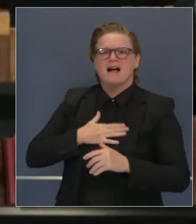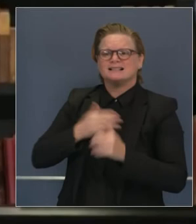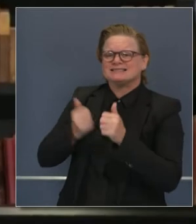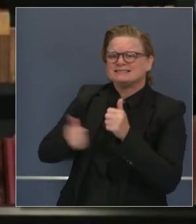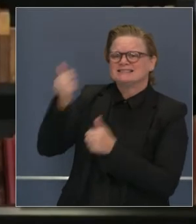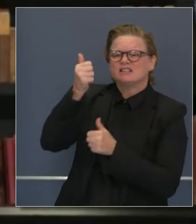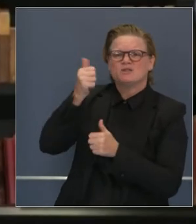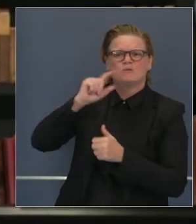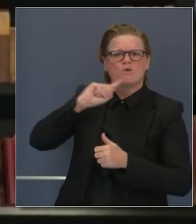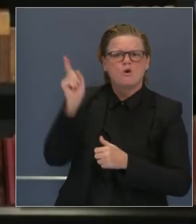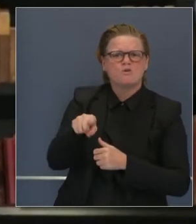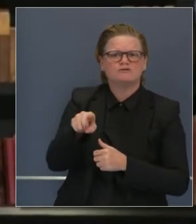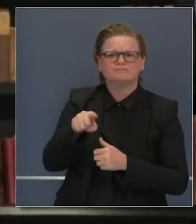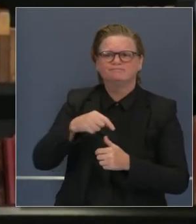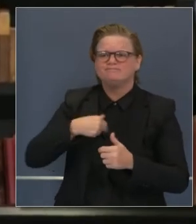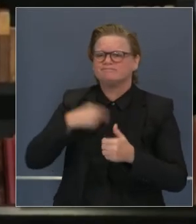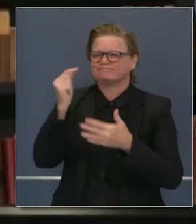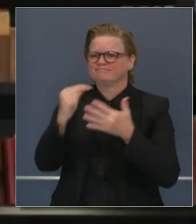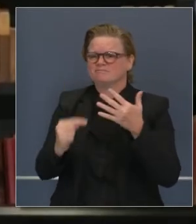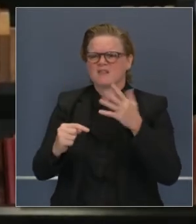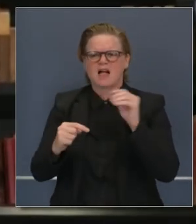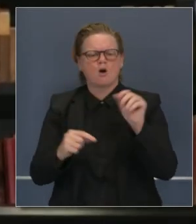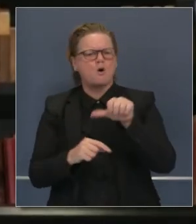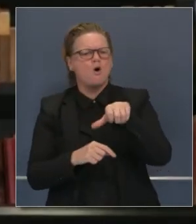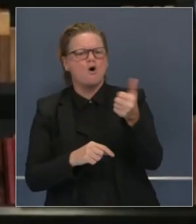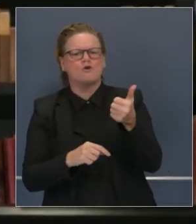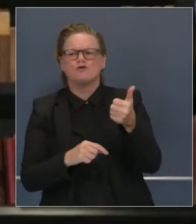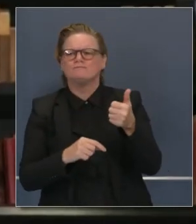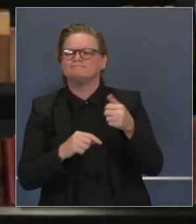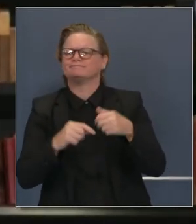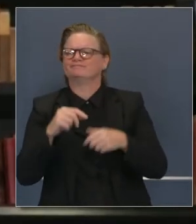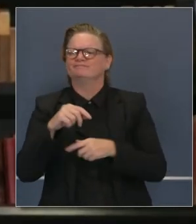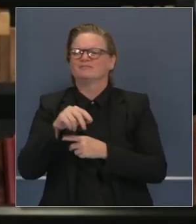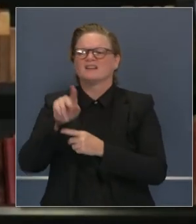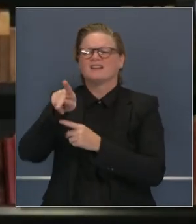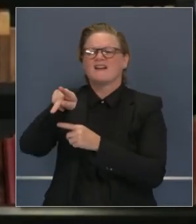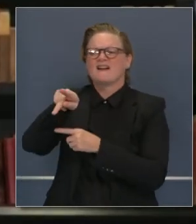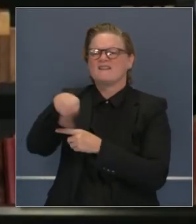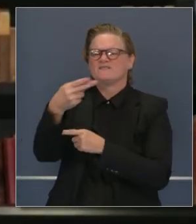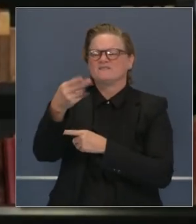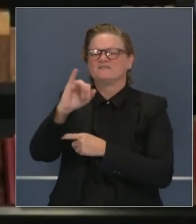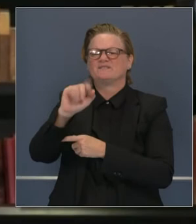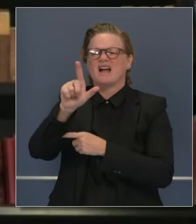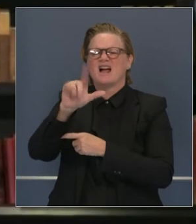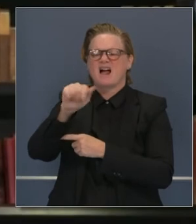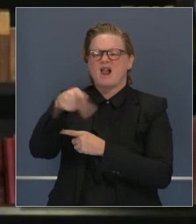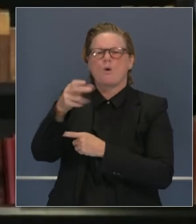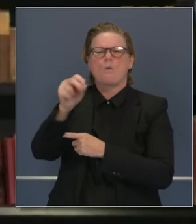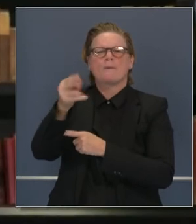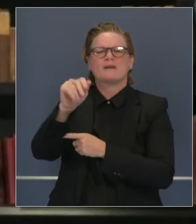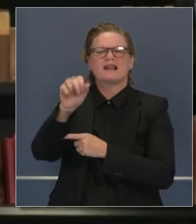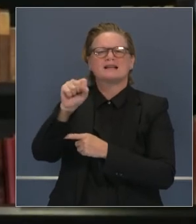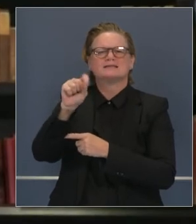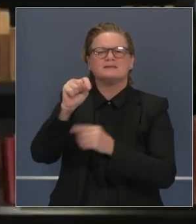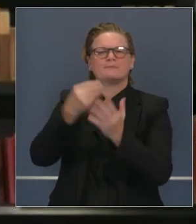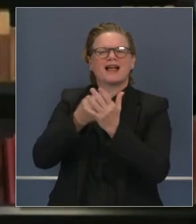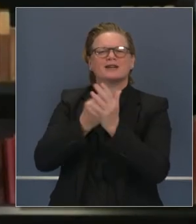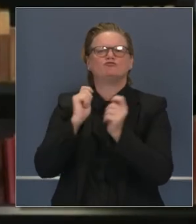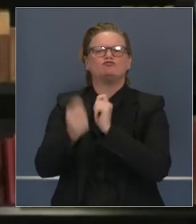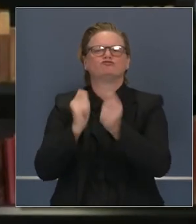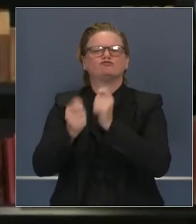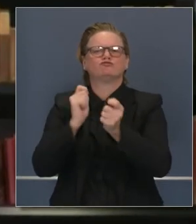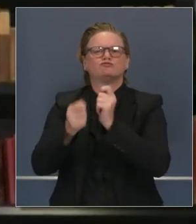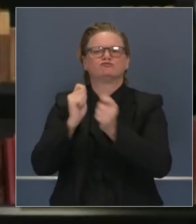ejecutiva o filantropía. La semana pasada hablamos del apoyo filantrópico que hemos recibido en el último